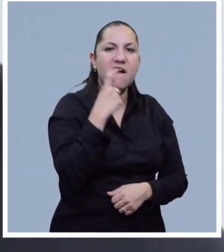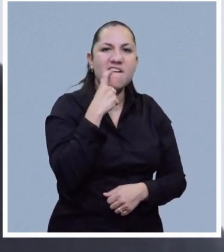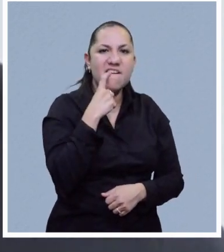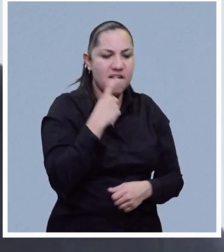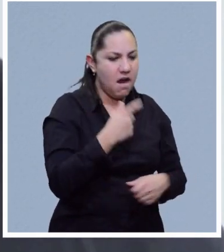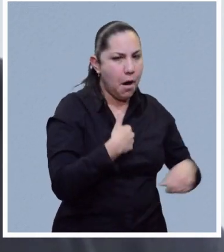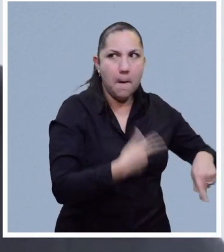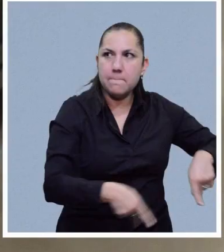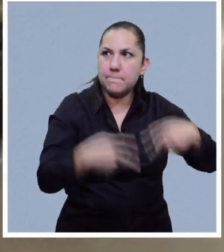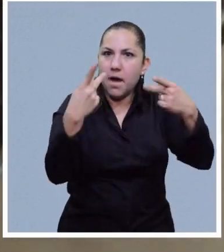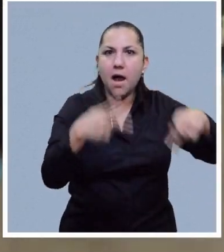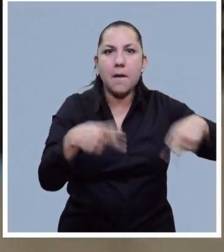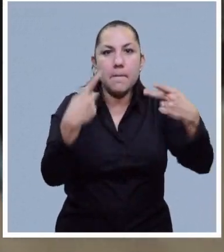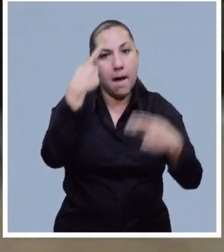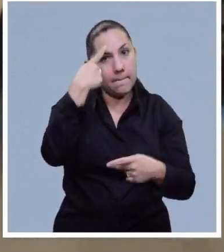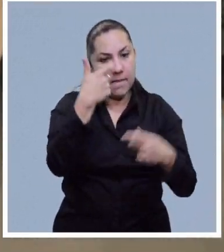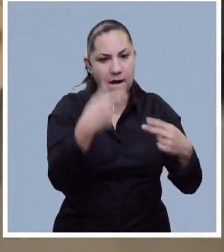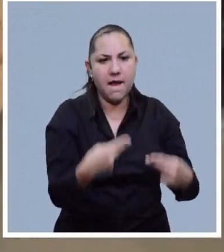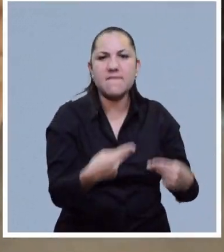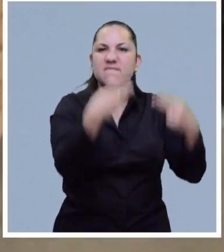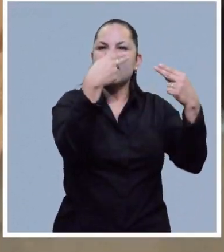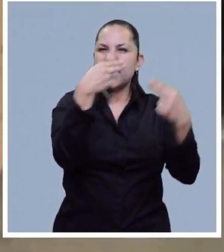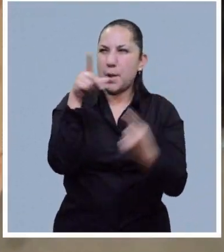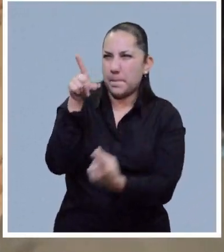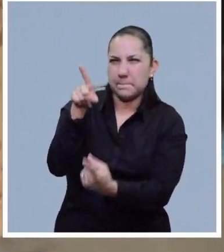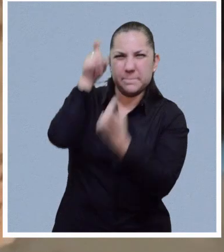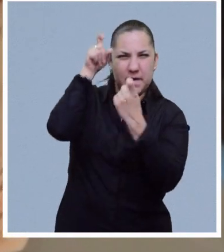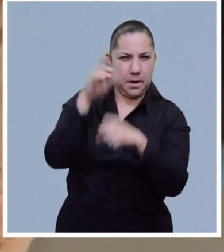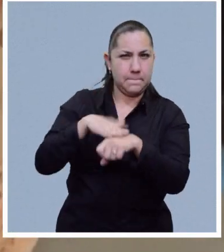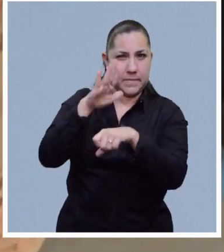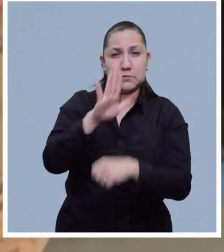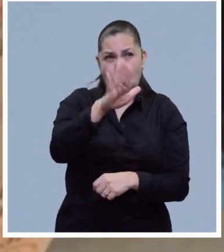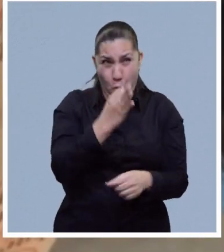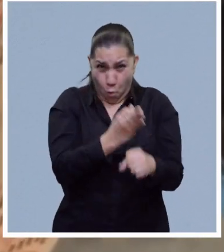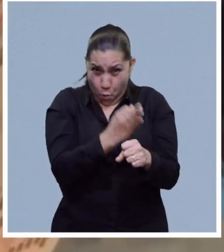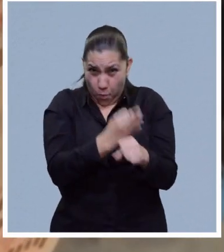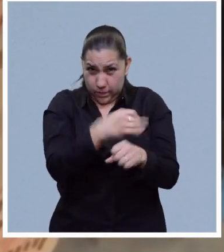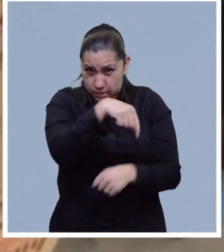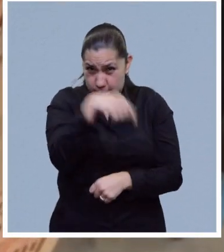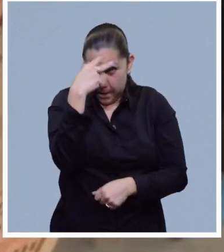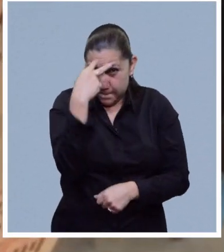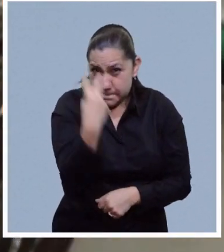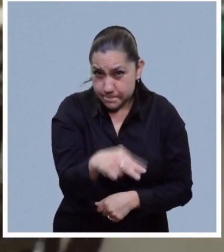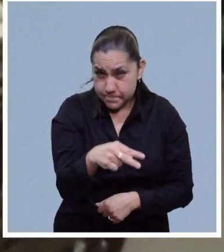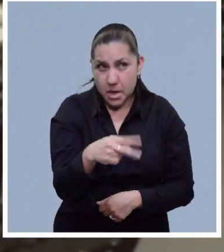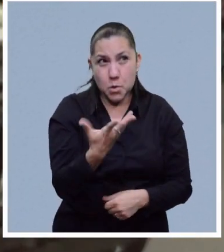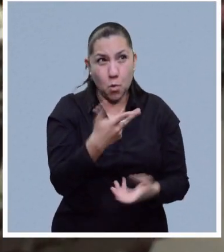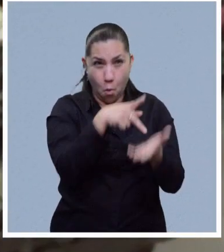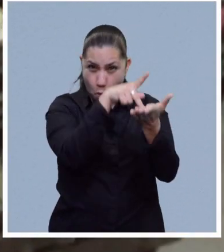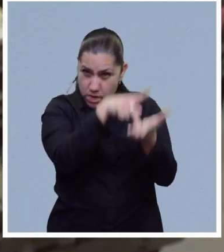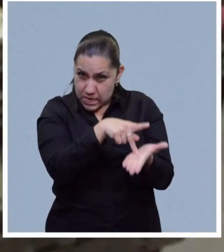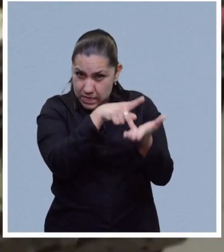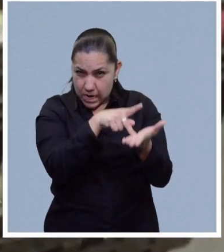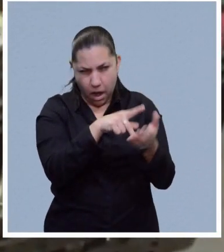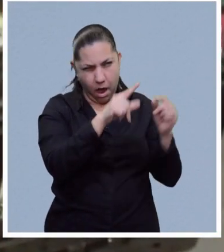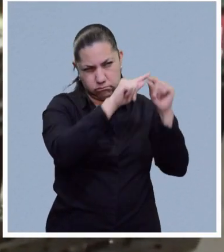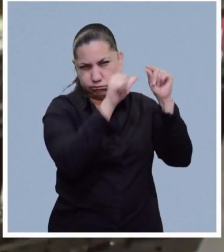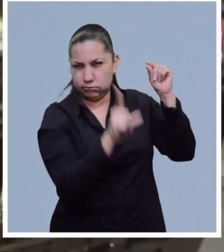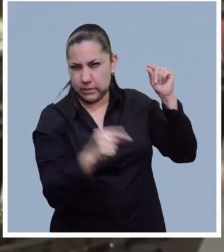contrabando hormiga de México a Estados Unidos, buscando ganarle, si en México está en un promedio máximo ahorita de 60